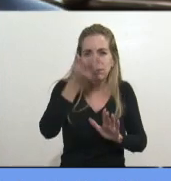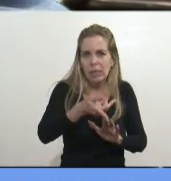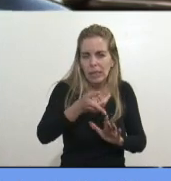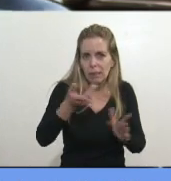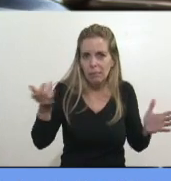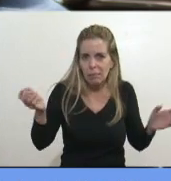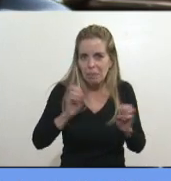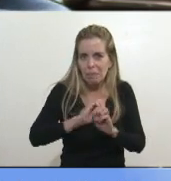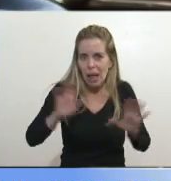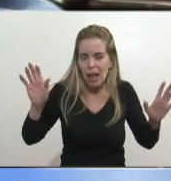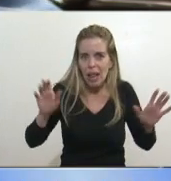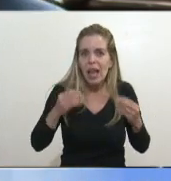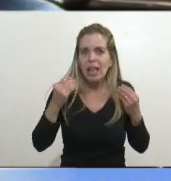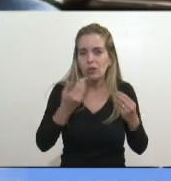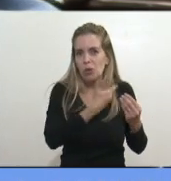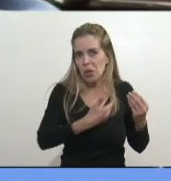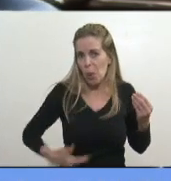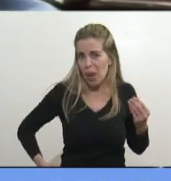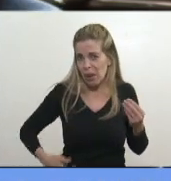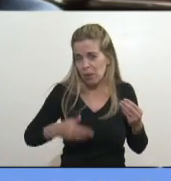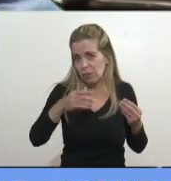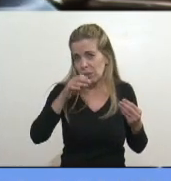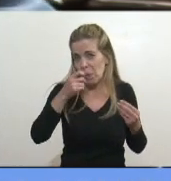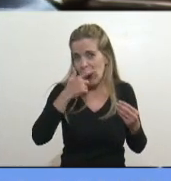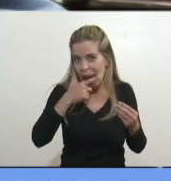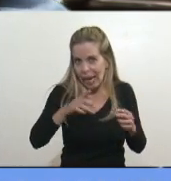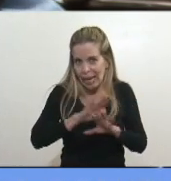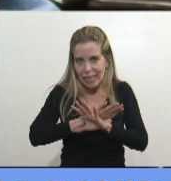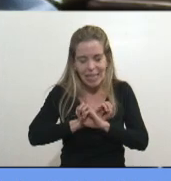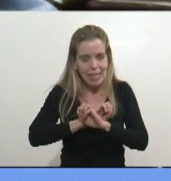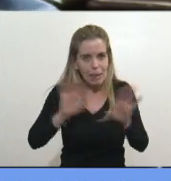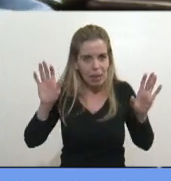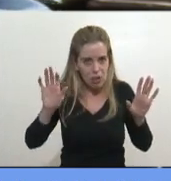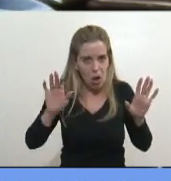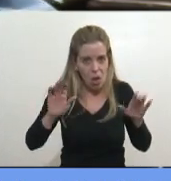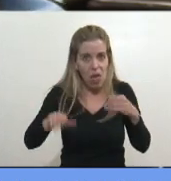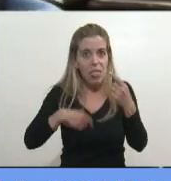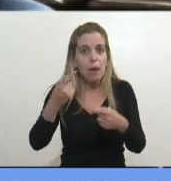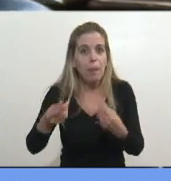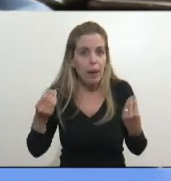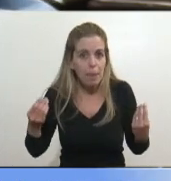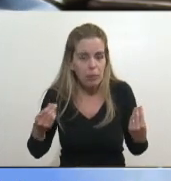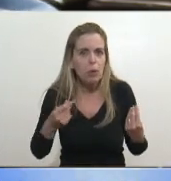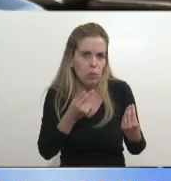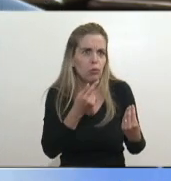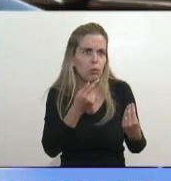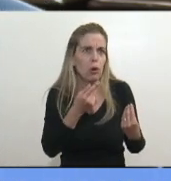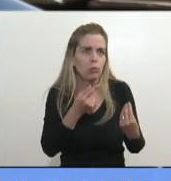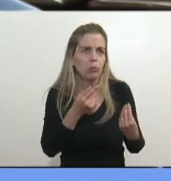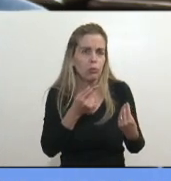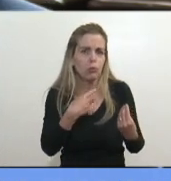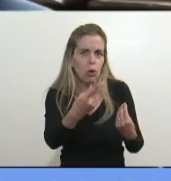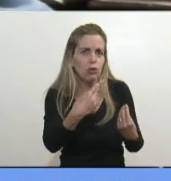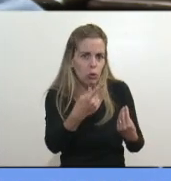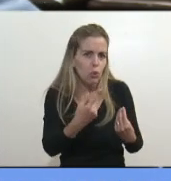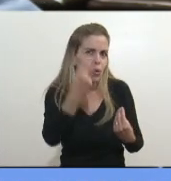y después de esa gestión económica, terminal, ustedes creen que, nosotros hablamos una vez de este tema, porque ustedes, una vez que